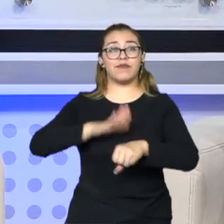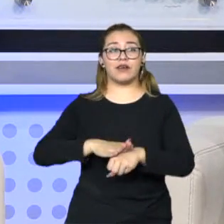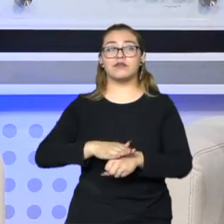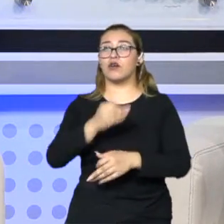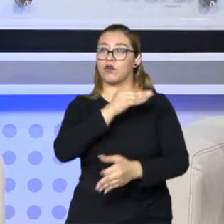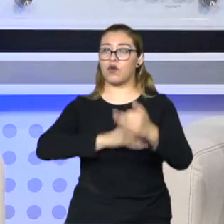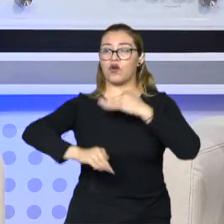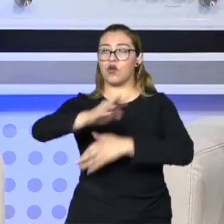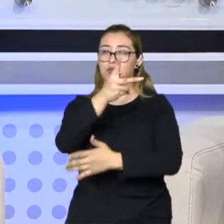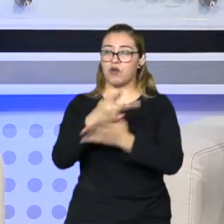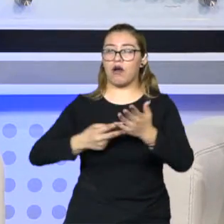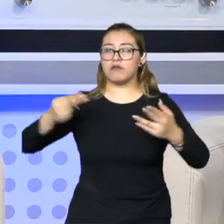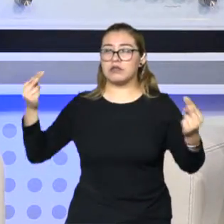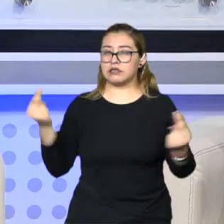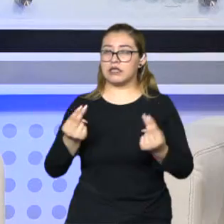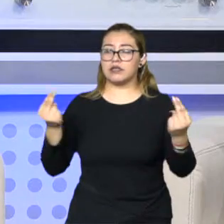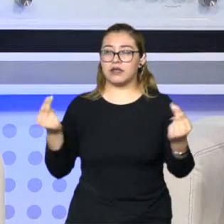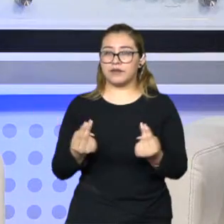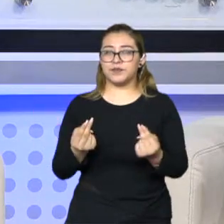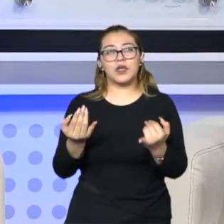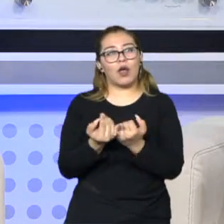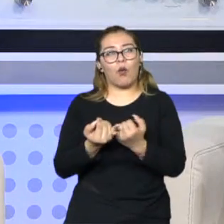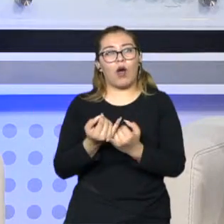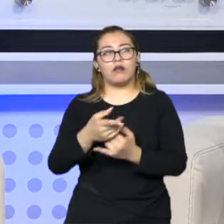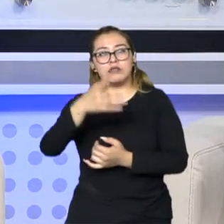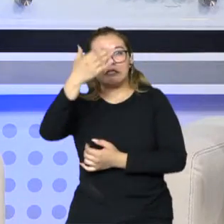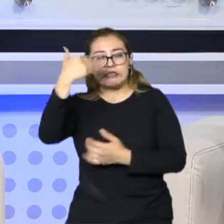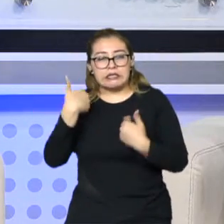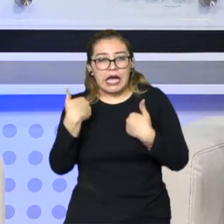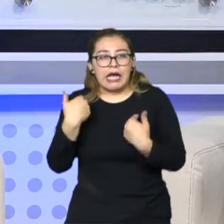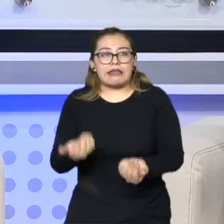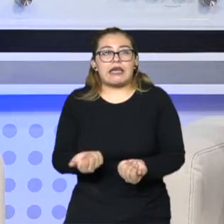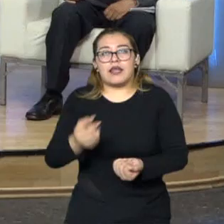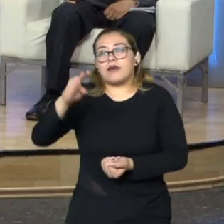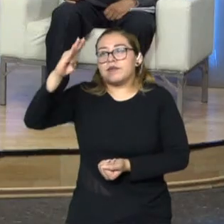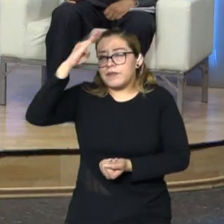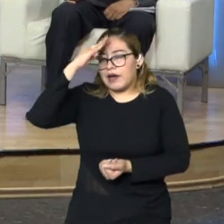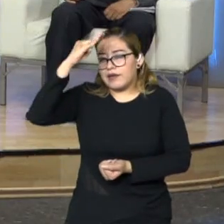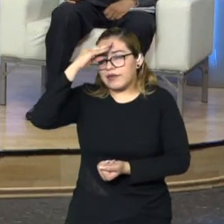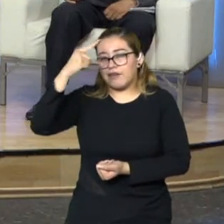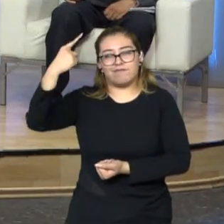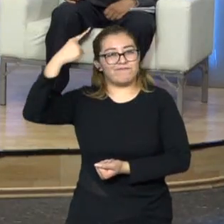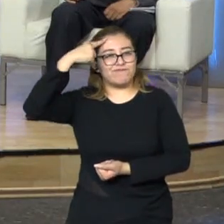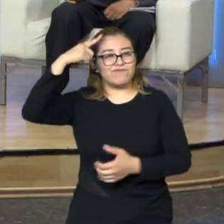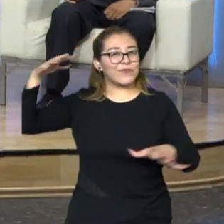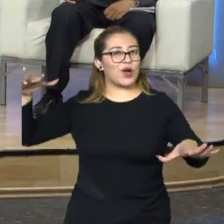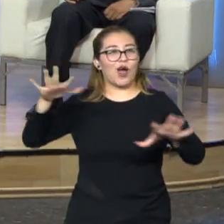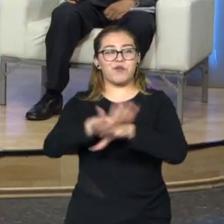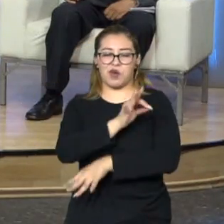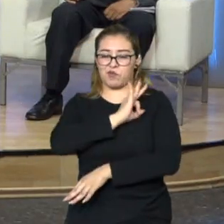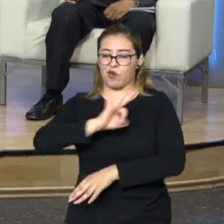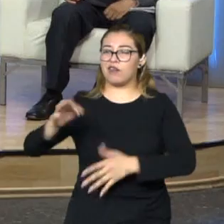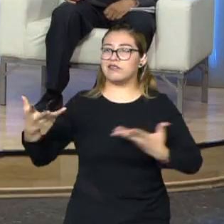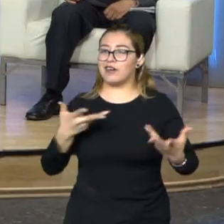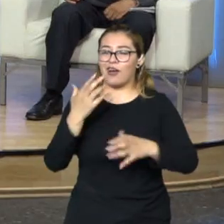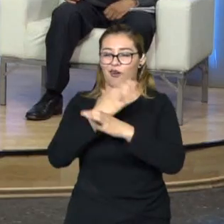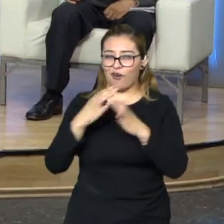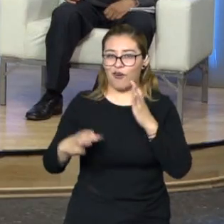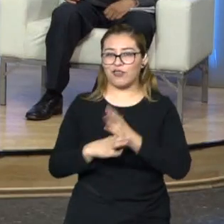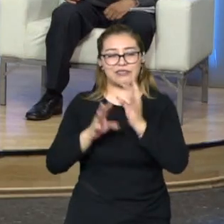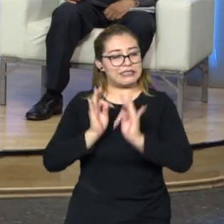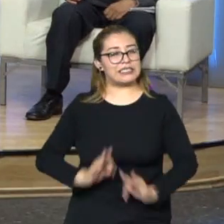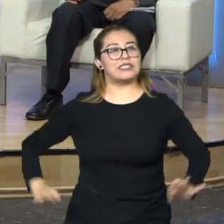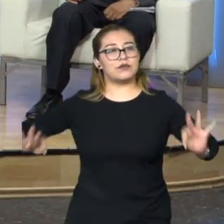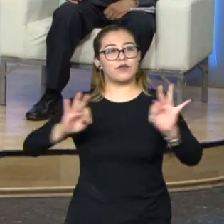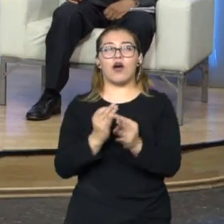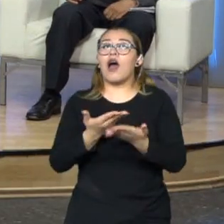programas que se necesitan, y poder sensibilizar y concientizar a la gente, para poder actuar, insisto, en consecuencia, dejamos el